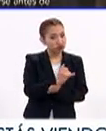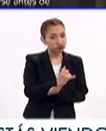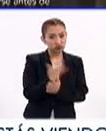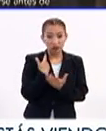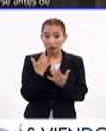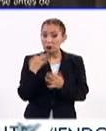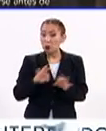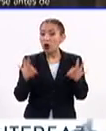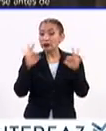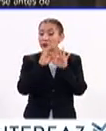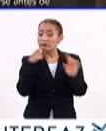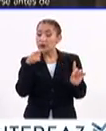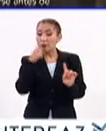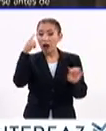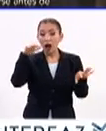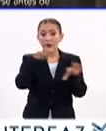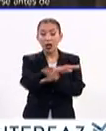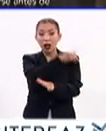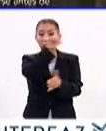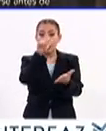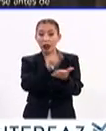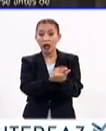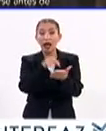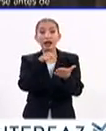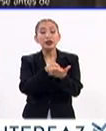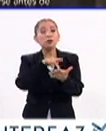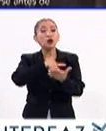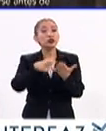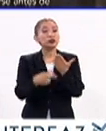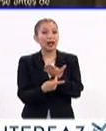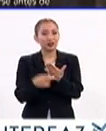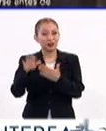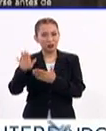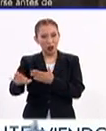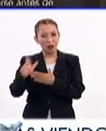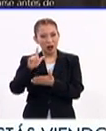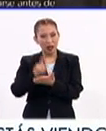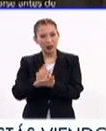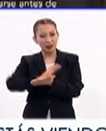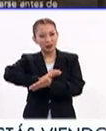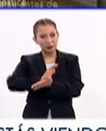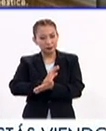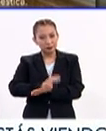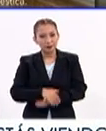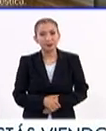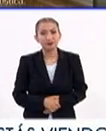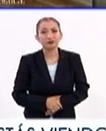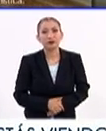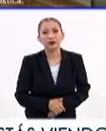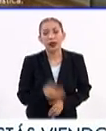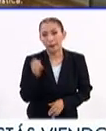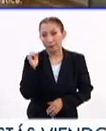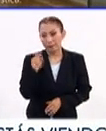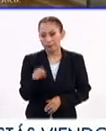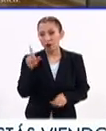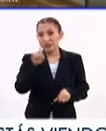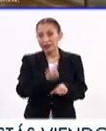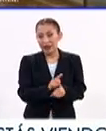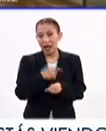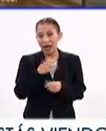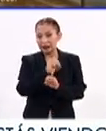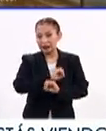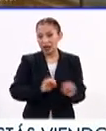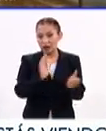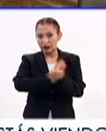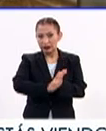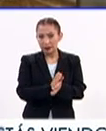históricas encaminadas a cambiar las leyes y los proyectos de ley discriminatorios. Con motivo del Día del